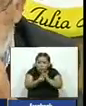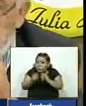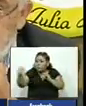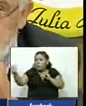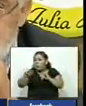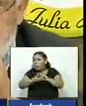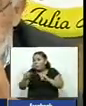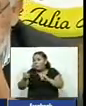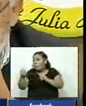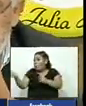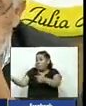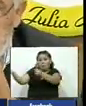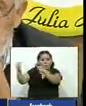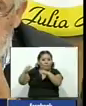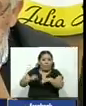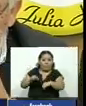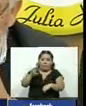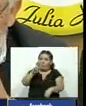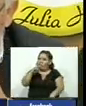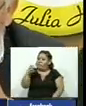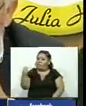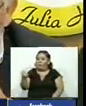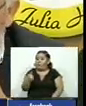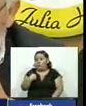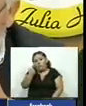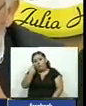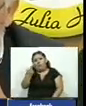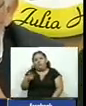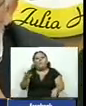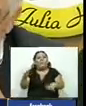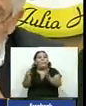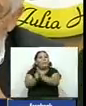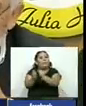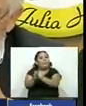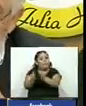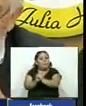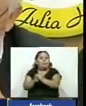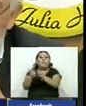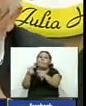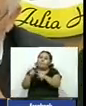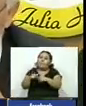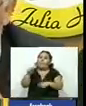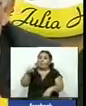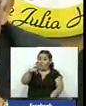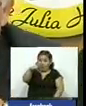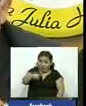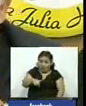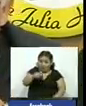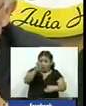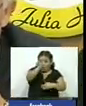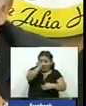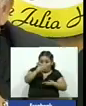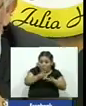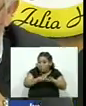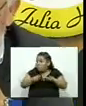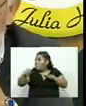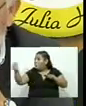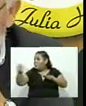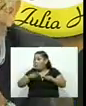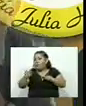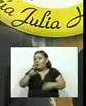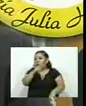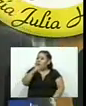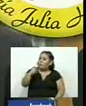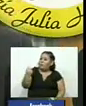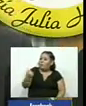regresen los 200 pues había que ver por los problemas que hay pero si salen del país alrededor de entre 100 y